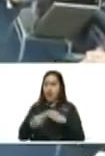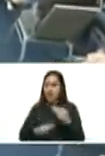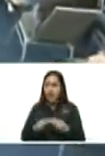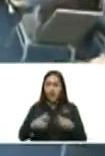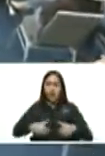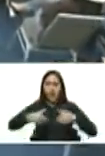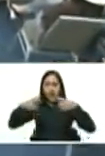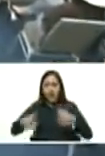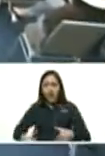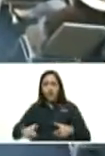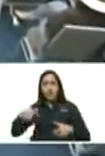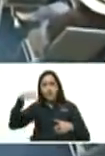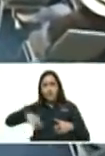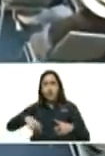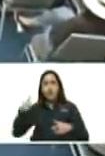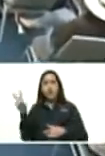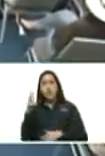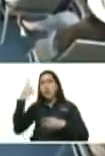mesa del venezolano